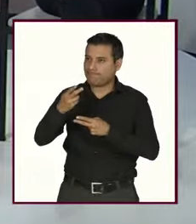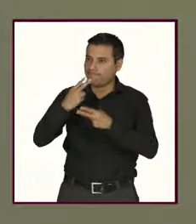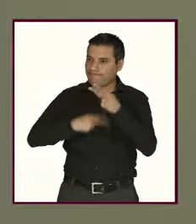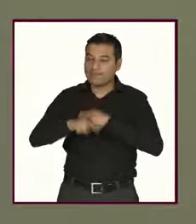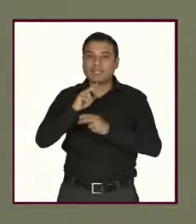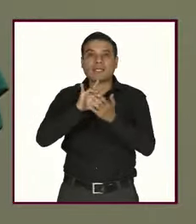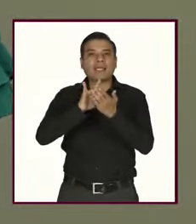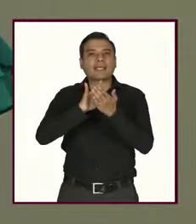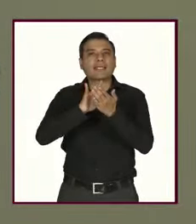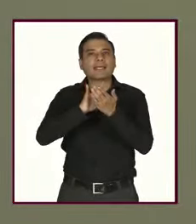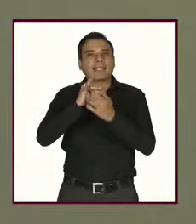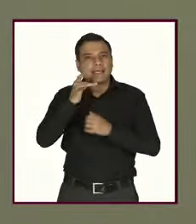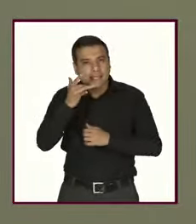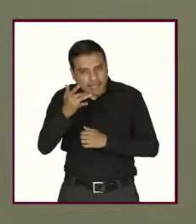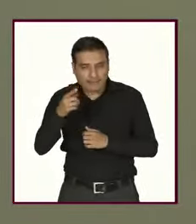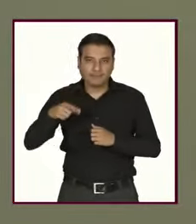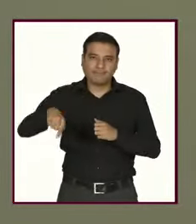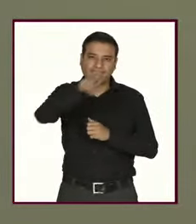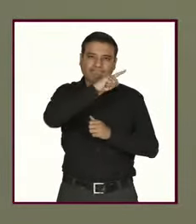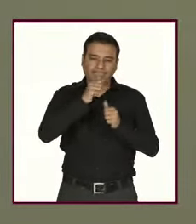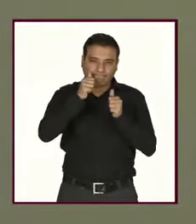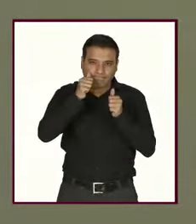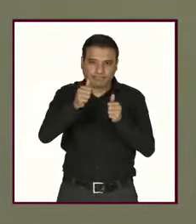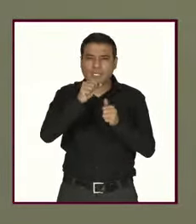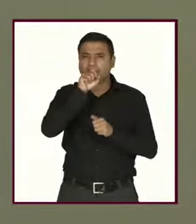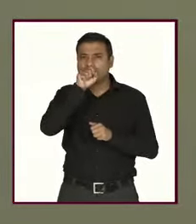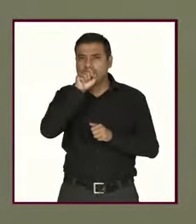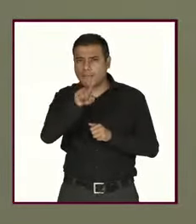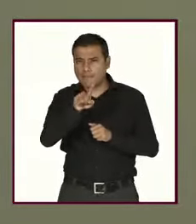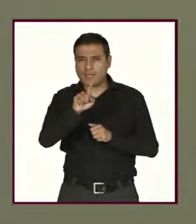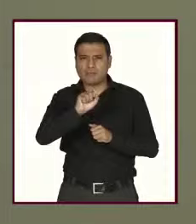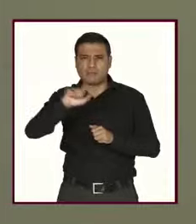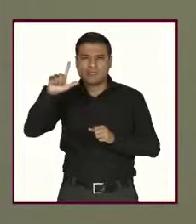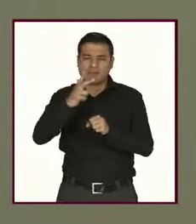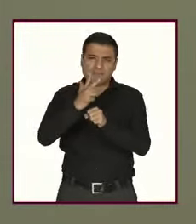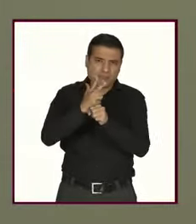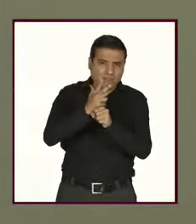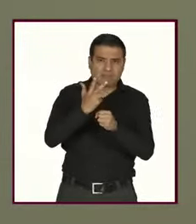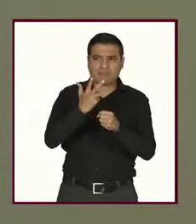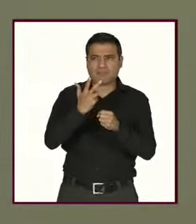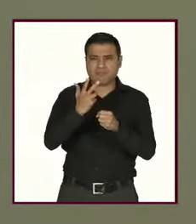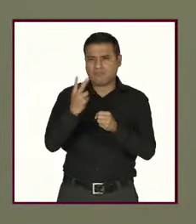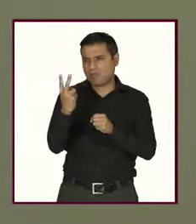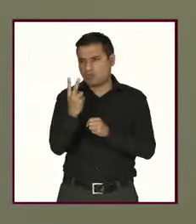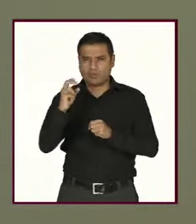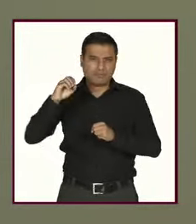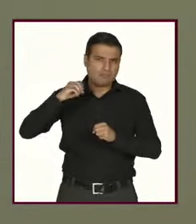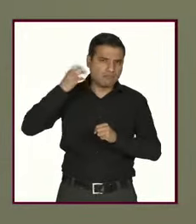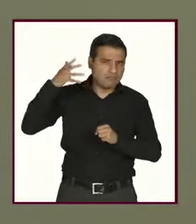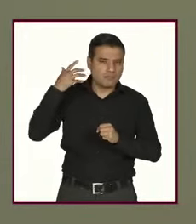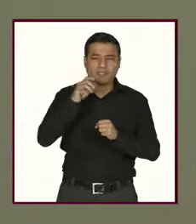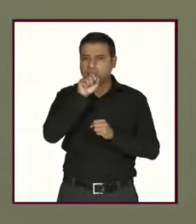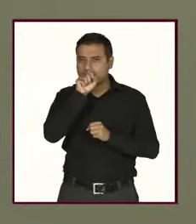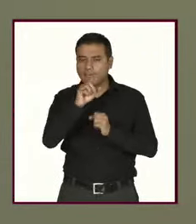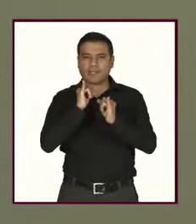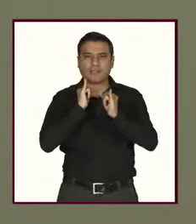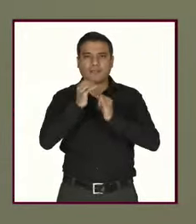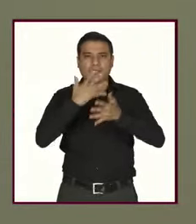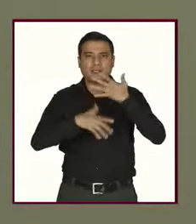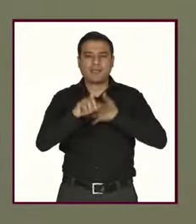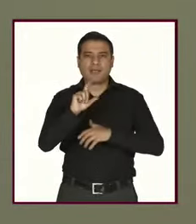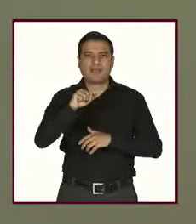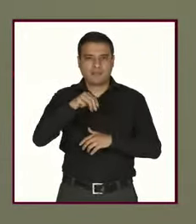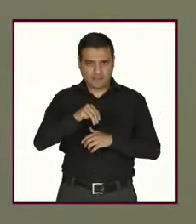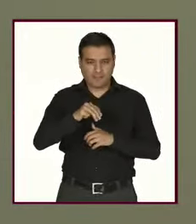agradecemos su participación por supuesto el apoyo del personal técnico académico y de traducción de lengua de señas mexicana que